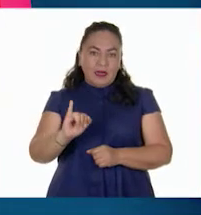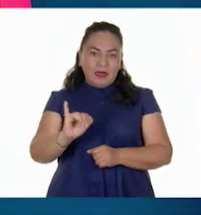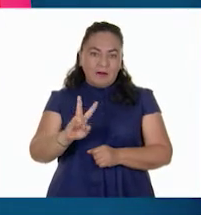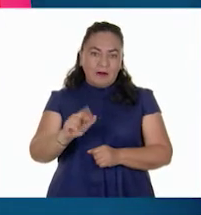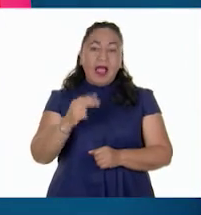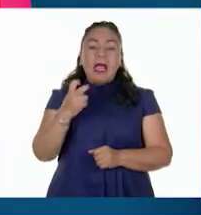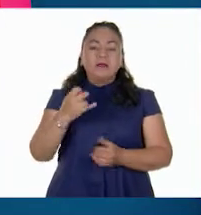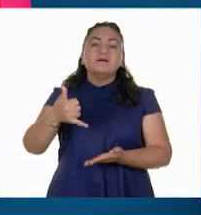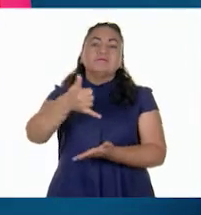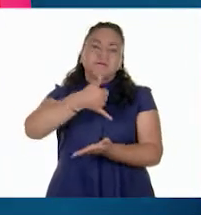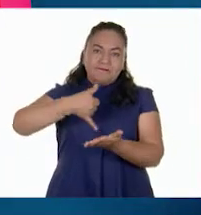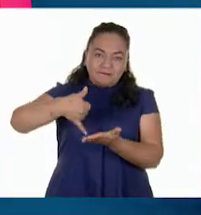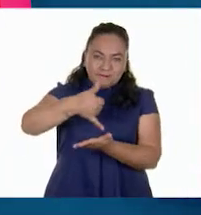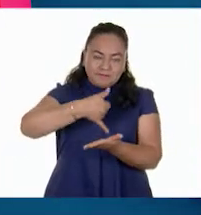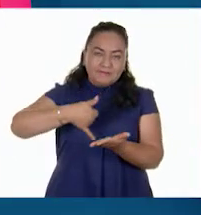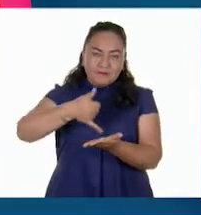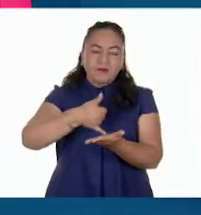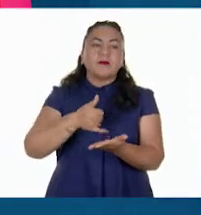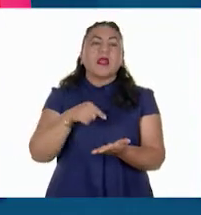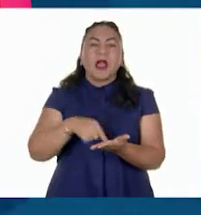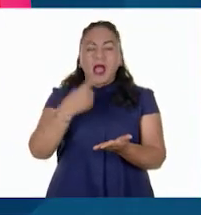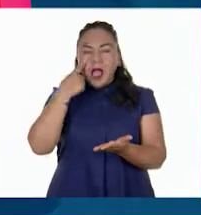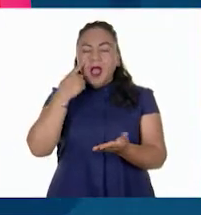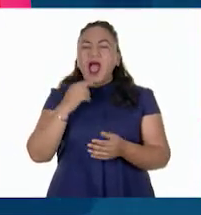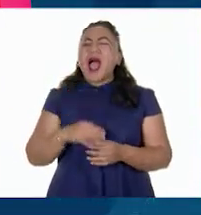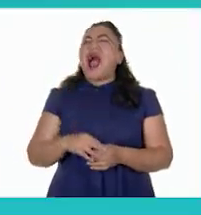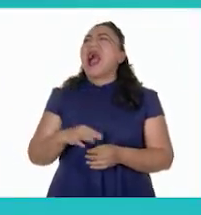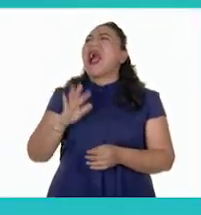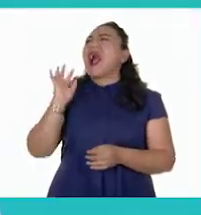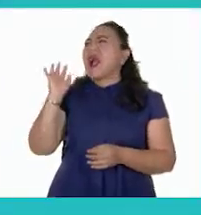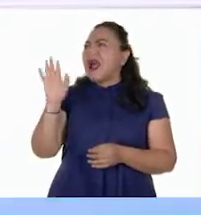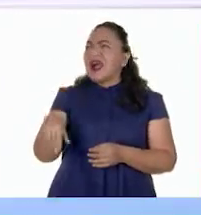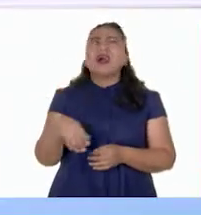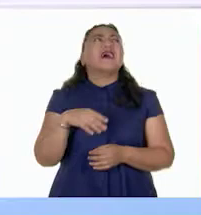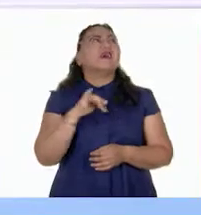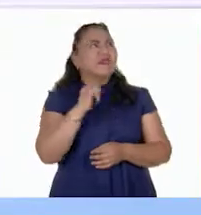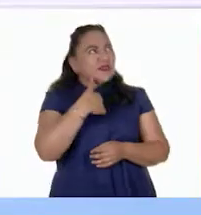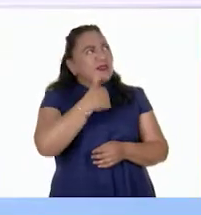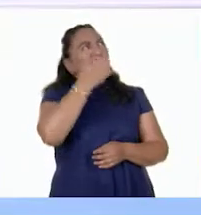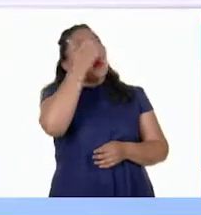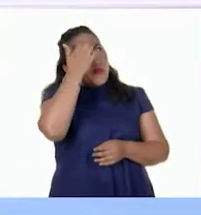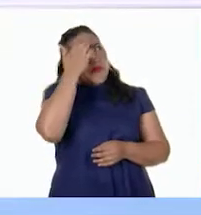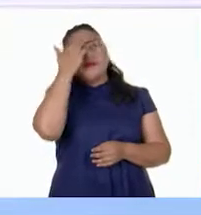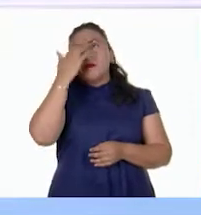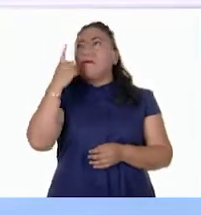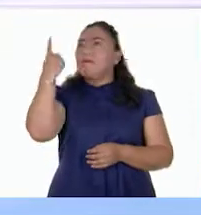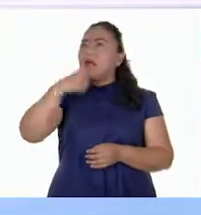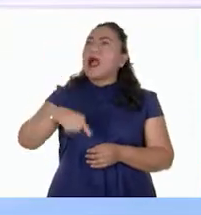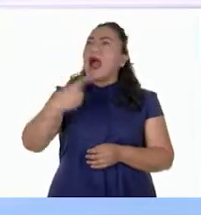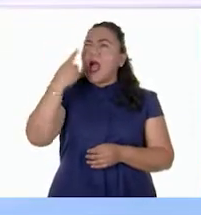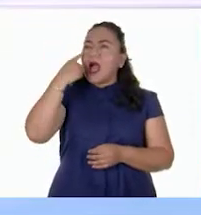pendiente. Ah, sí, las conozco. Son las que se usan para el